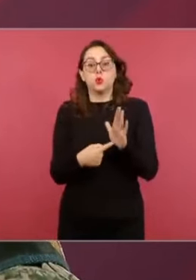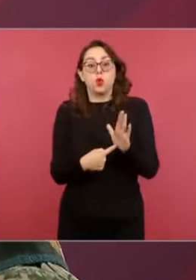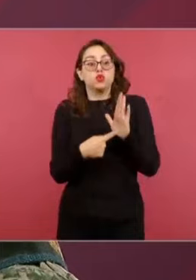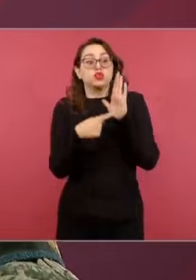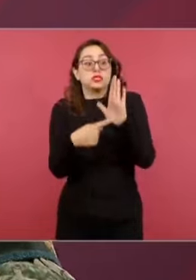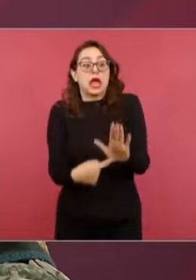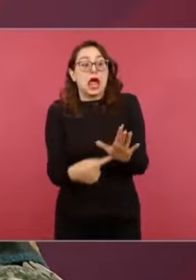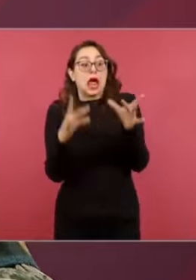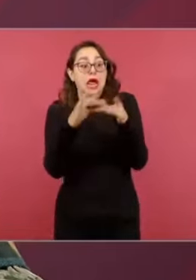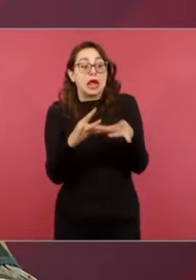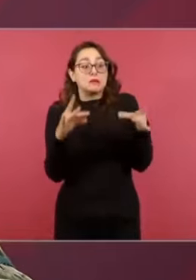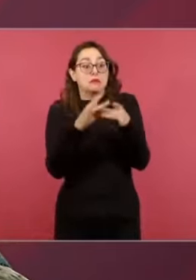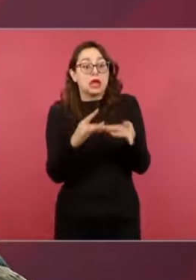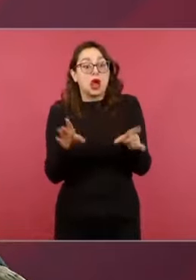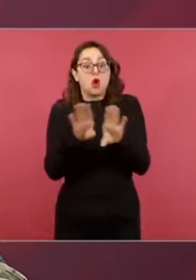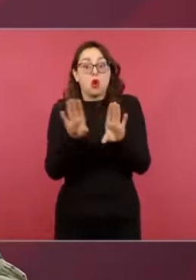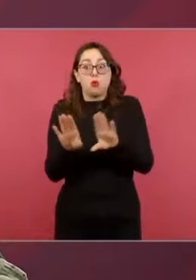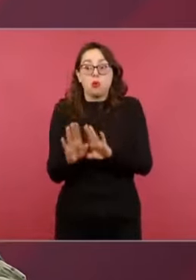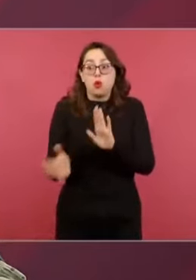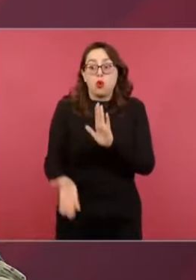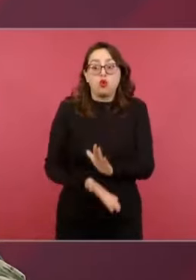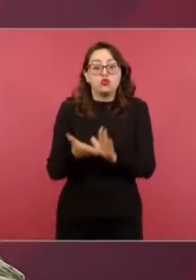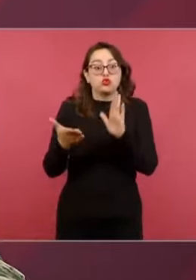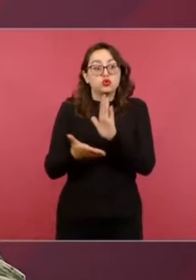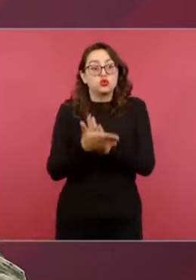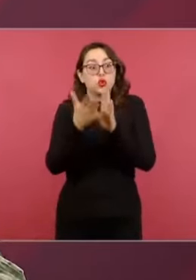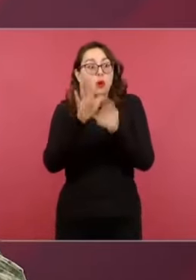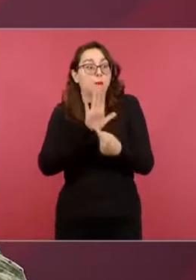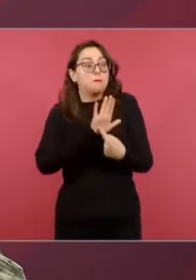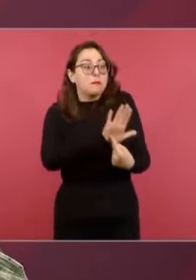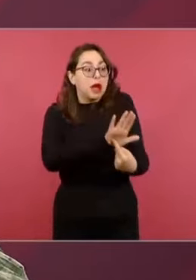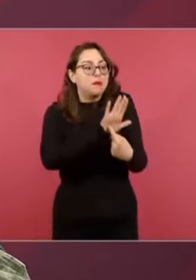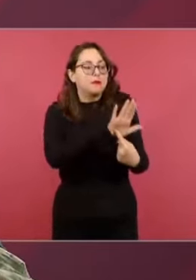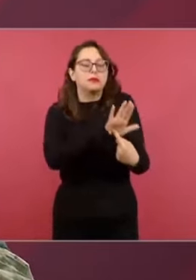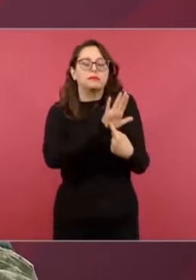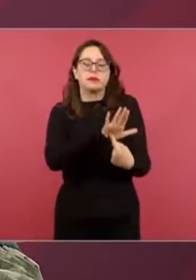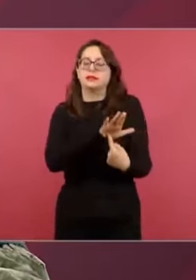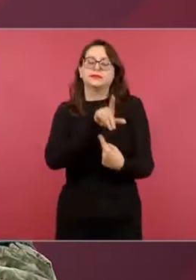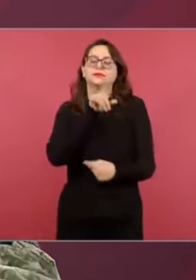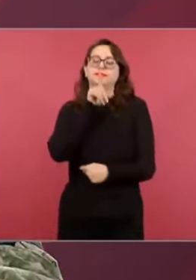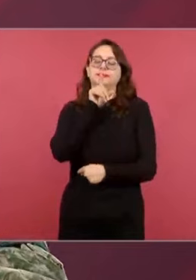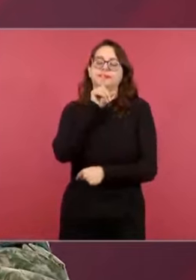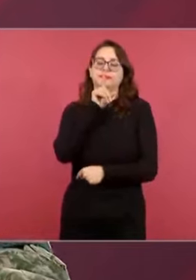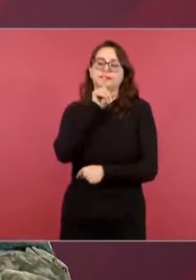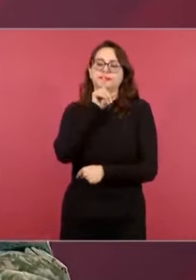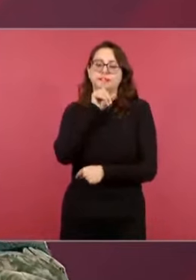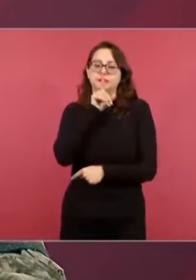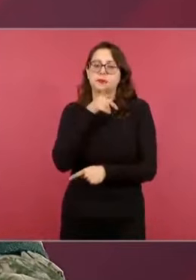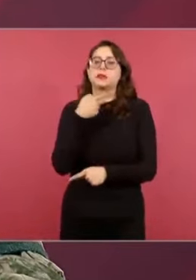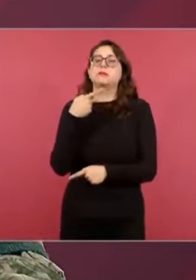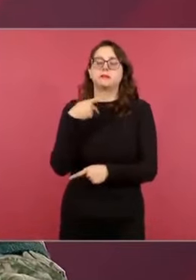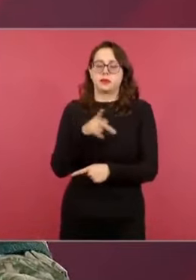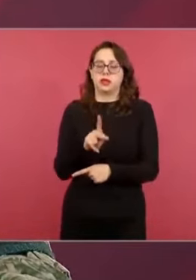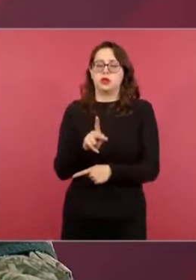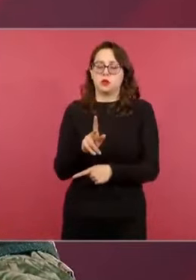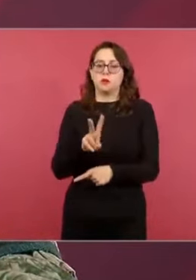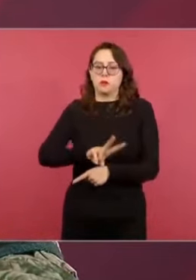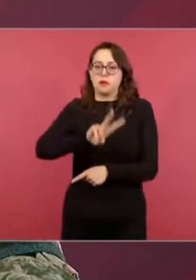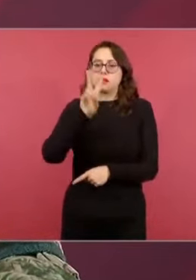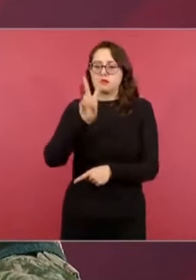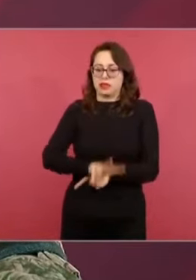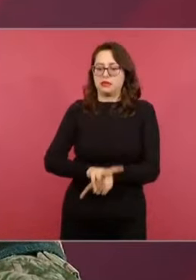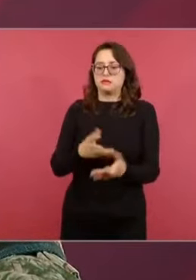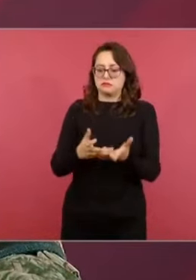aquí. Lo que sí puedo garantizarte es que se están tomando todas las medidas para no afectar los mantos